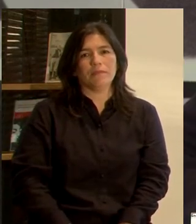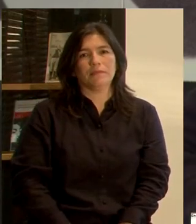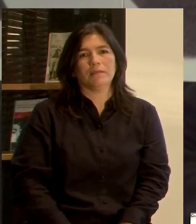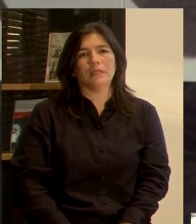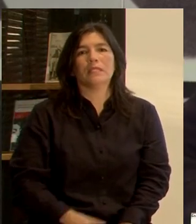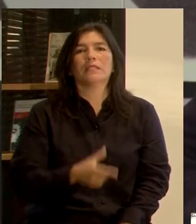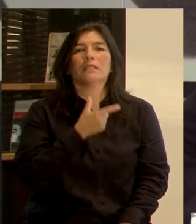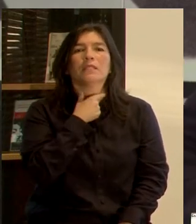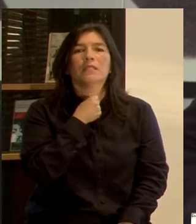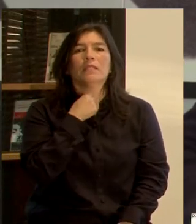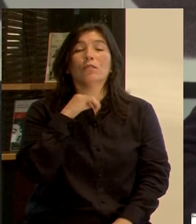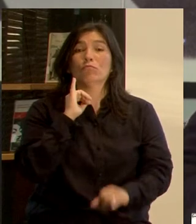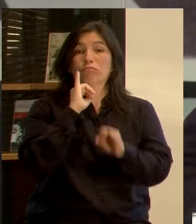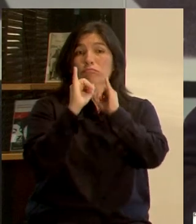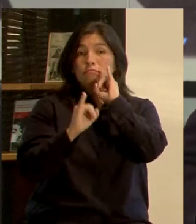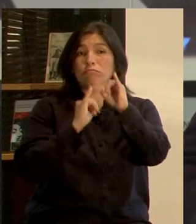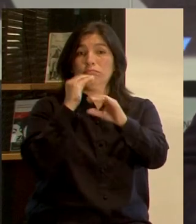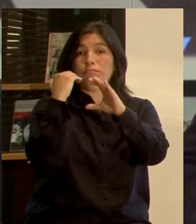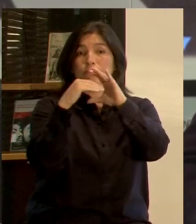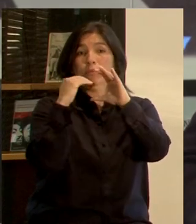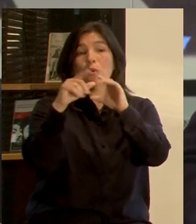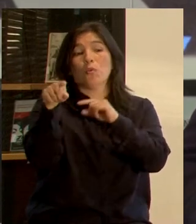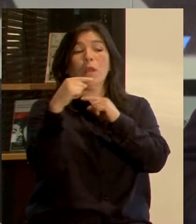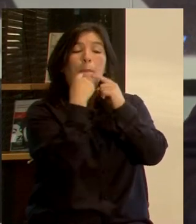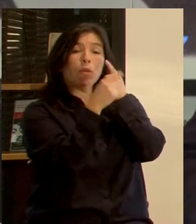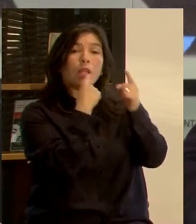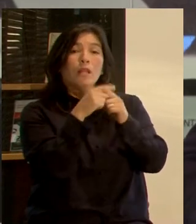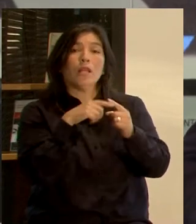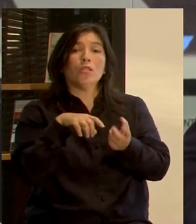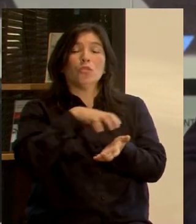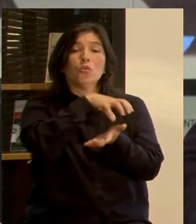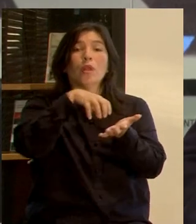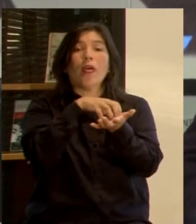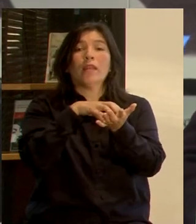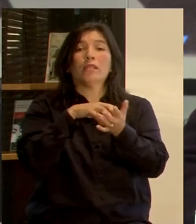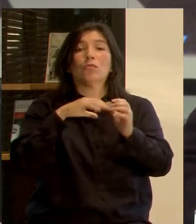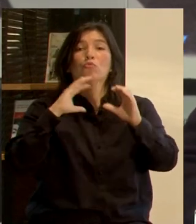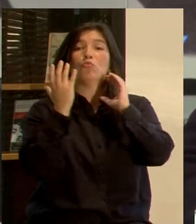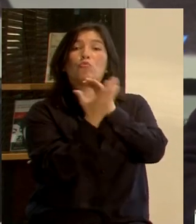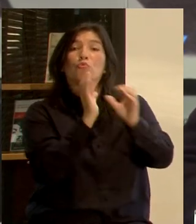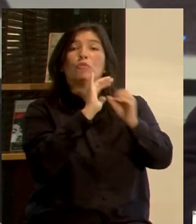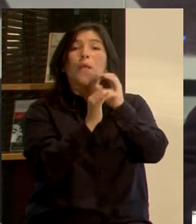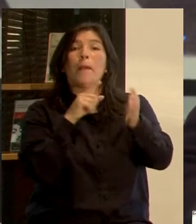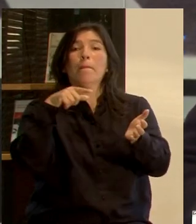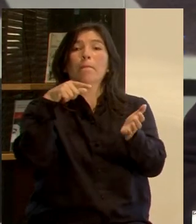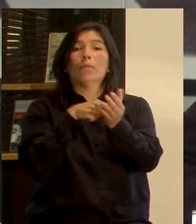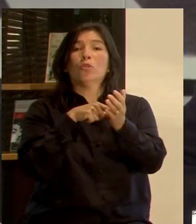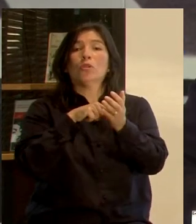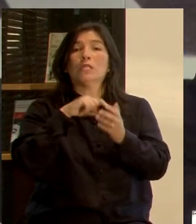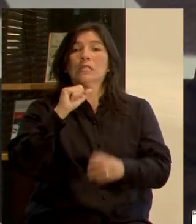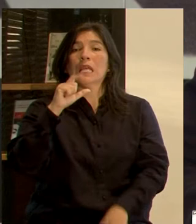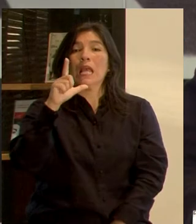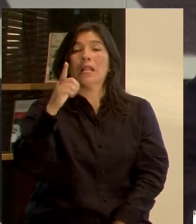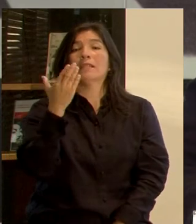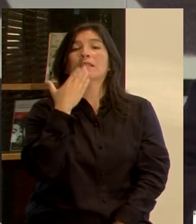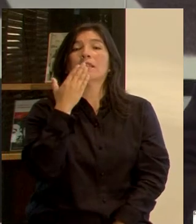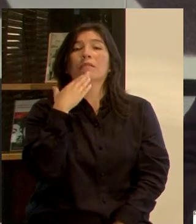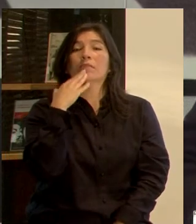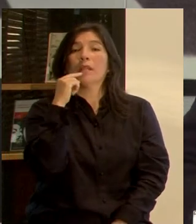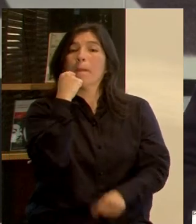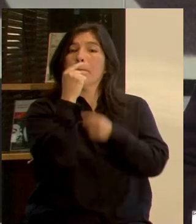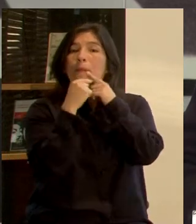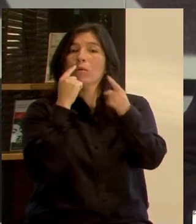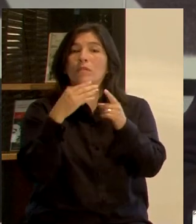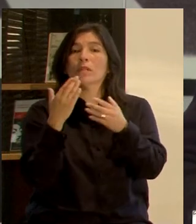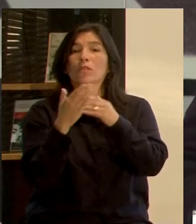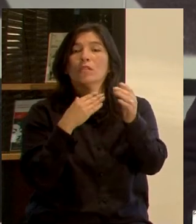Quiero dar el correo electrónico, si quieren hacer alguna pregunta, es ciudadesostenibles, arroba bcn.cl, y también pueden hacernos preguntas a